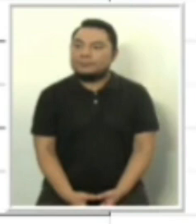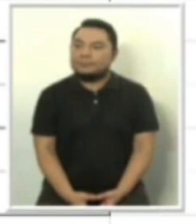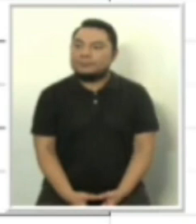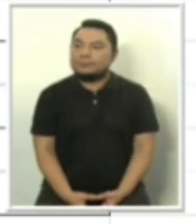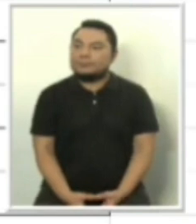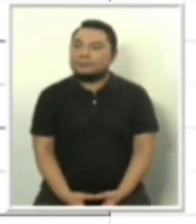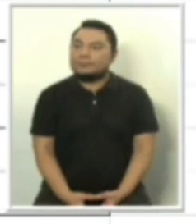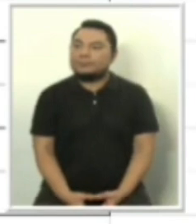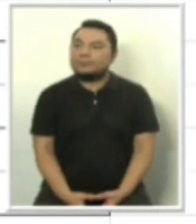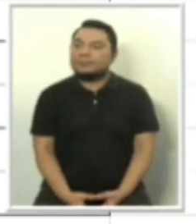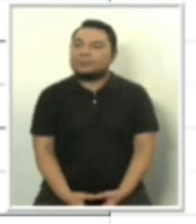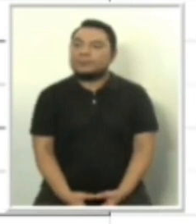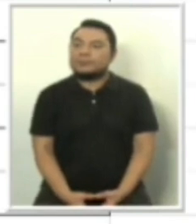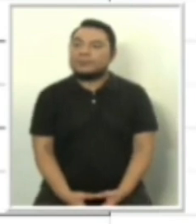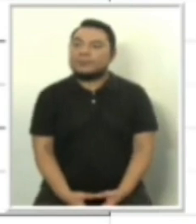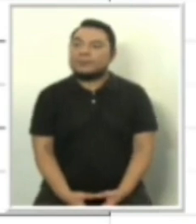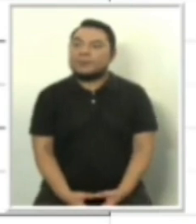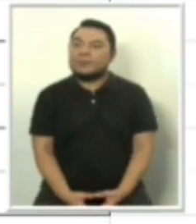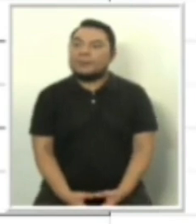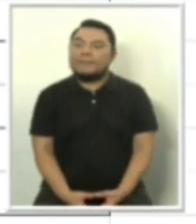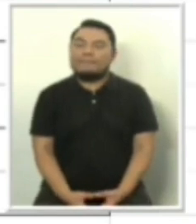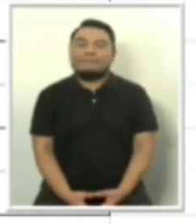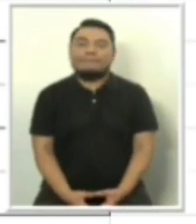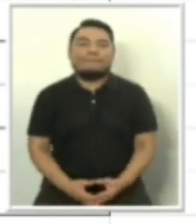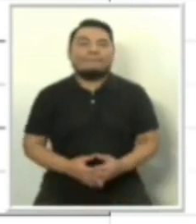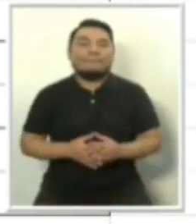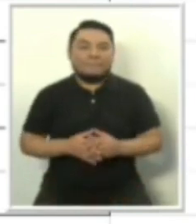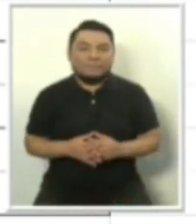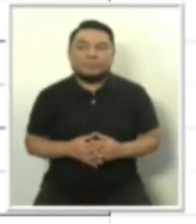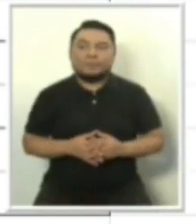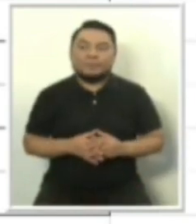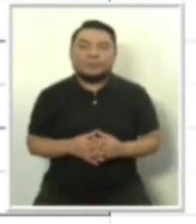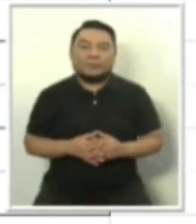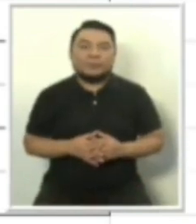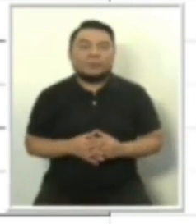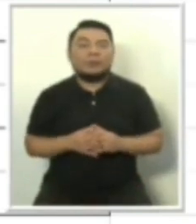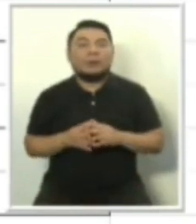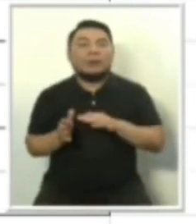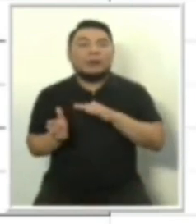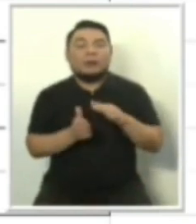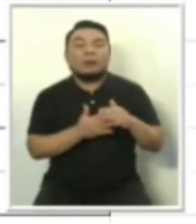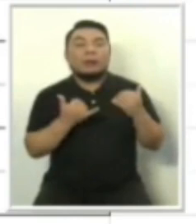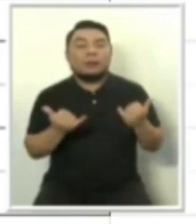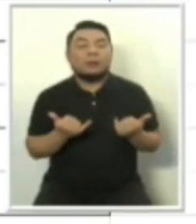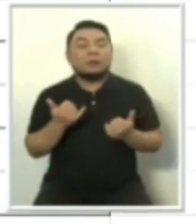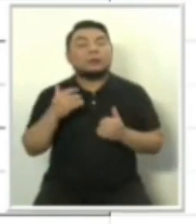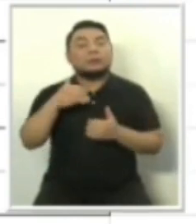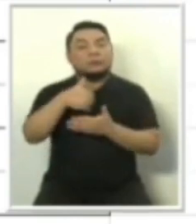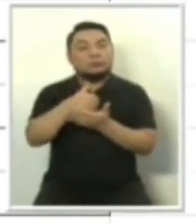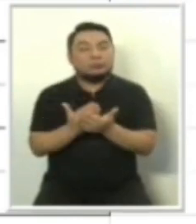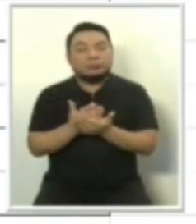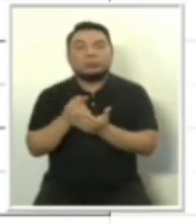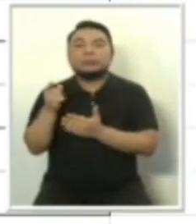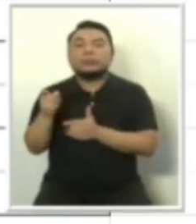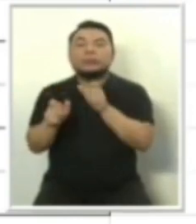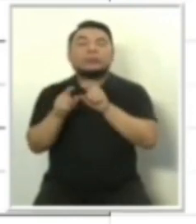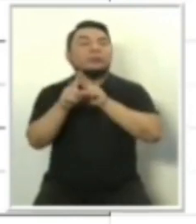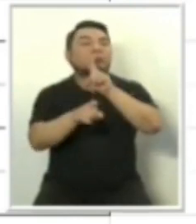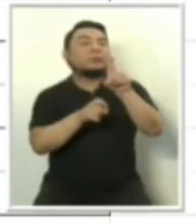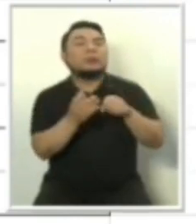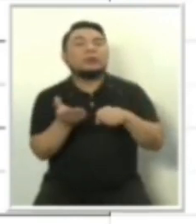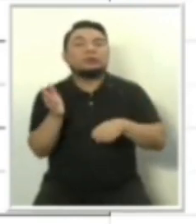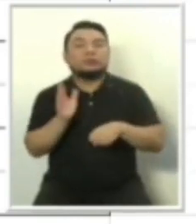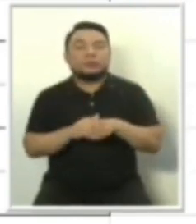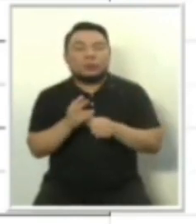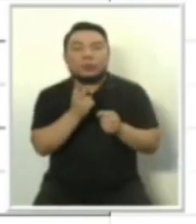Libre, es la tercera dupla. En la pregunta ciudadana número 2, que tiene que ver con integridad